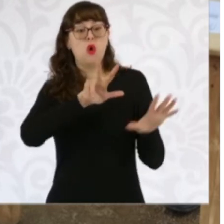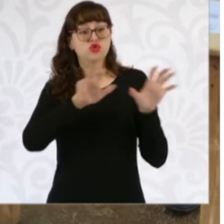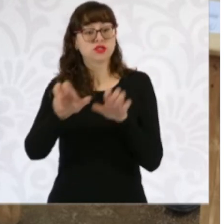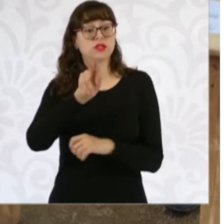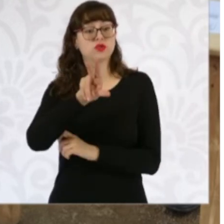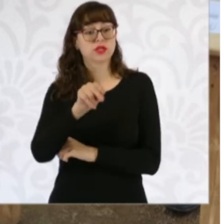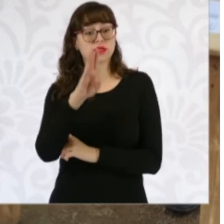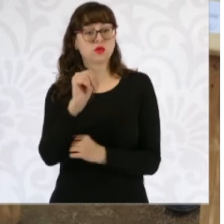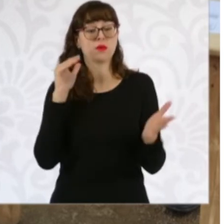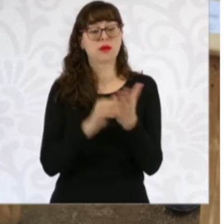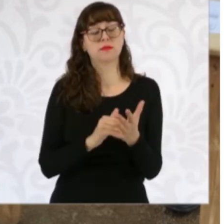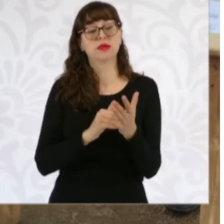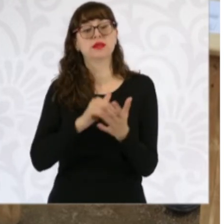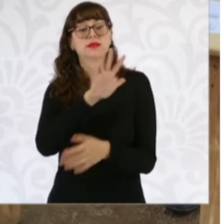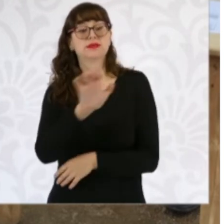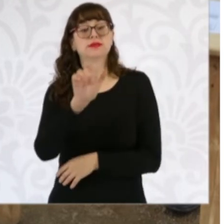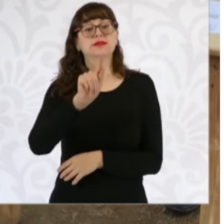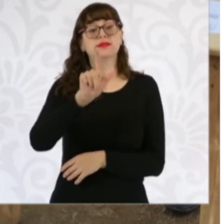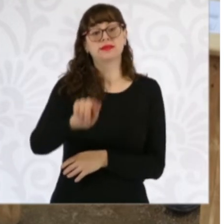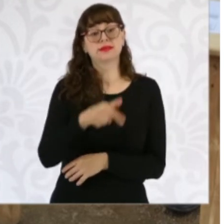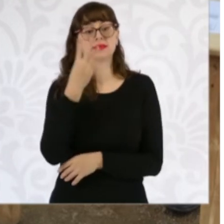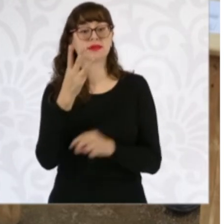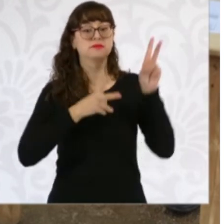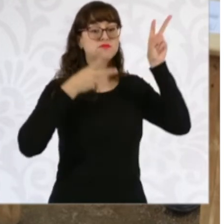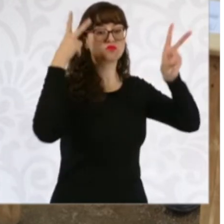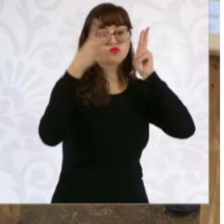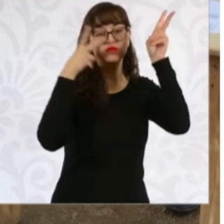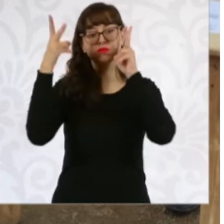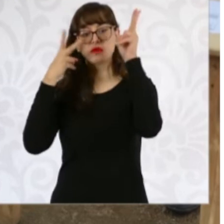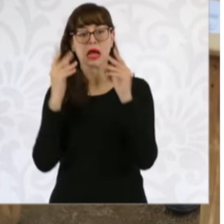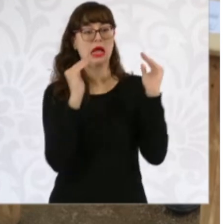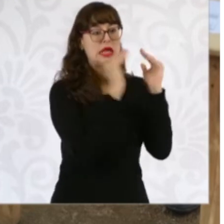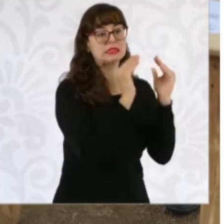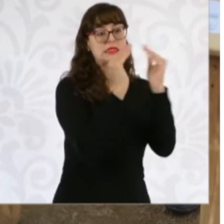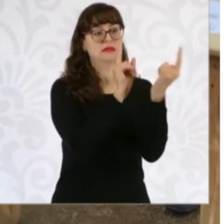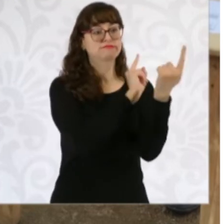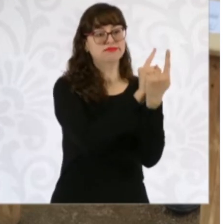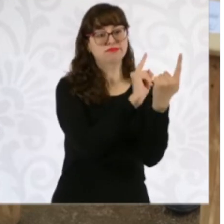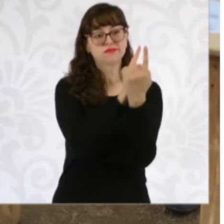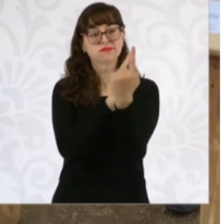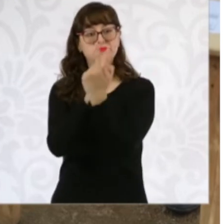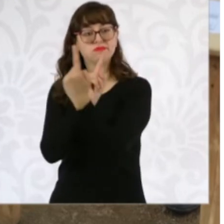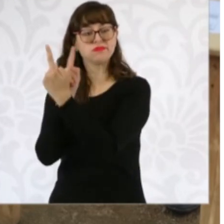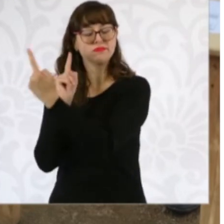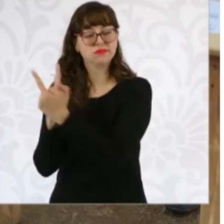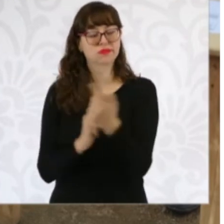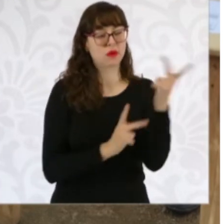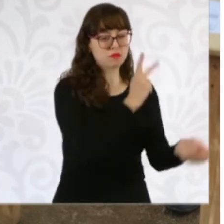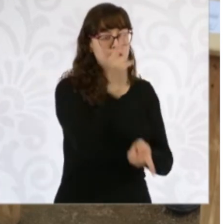573 visitas. Estas visitas se hacen casa por casa. Se aplica un cuestionario. Son